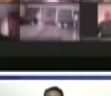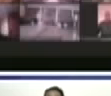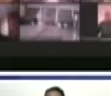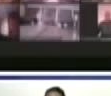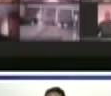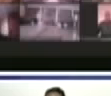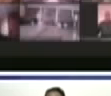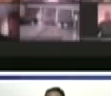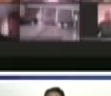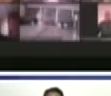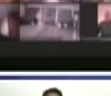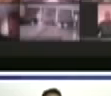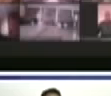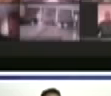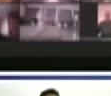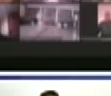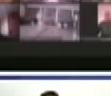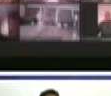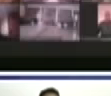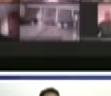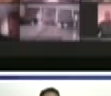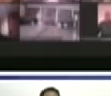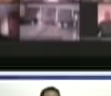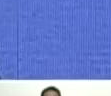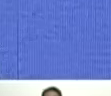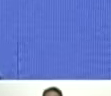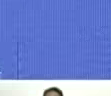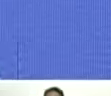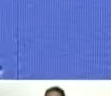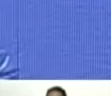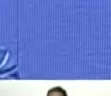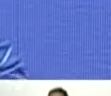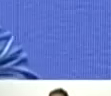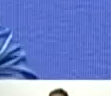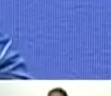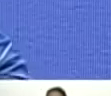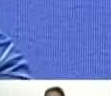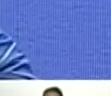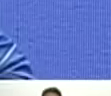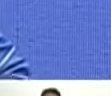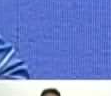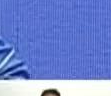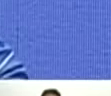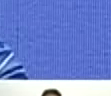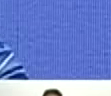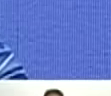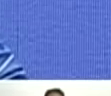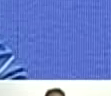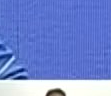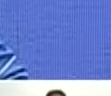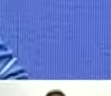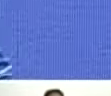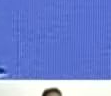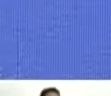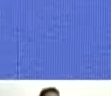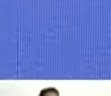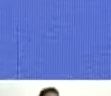Una nueva etapa. Yo le decía en una reunión en privado ahora, antes de esta